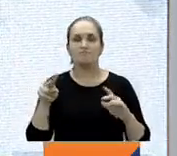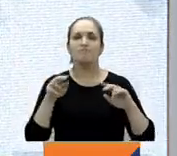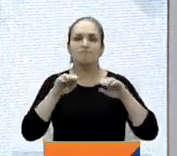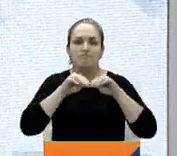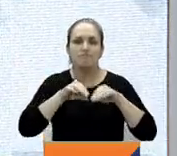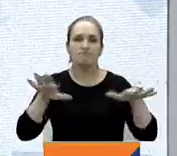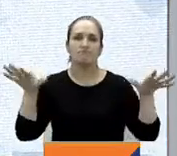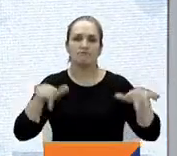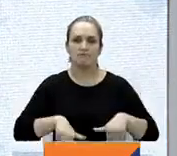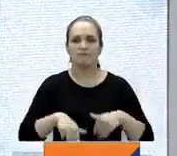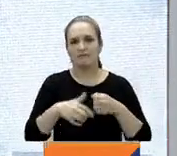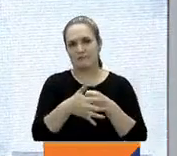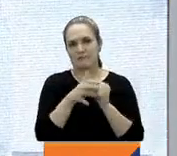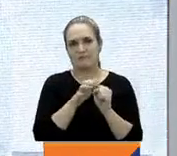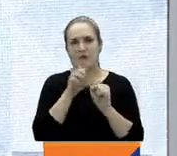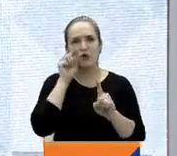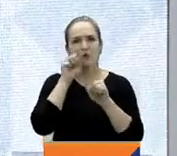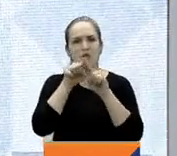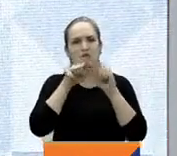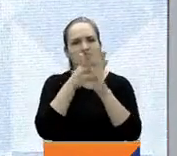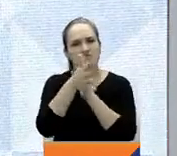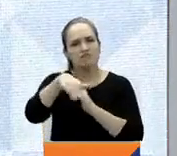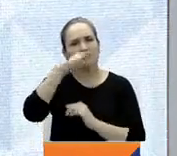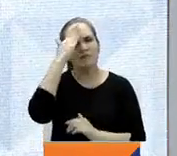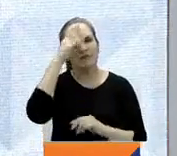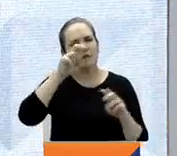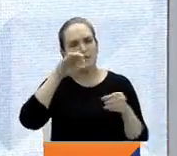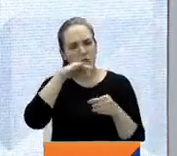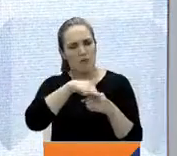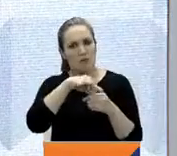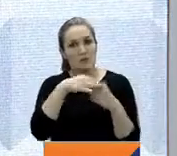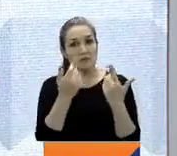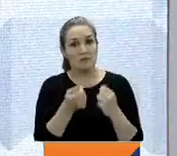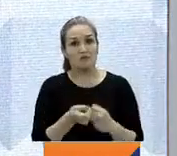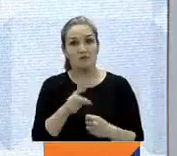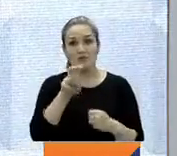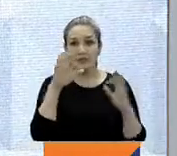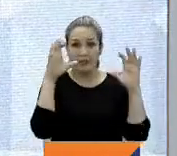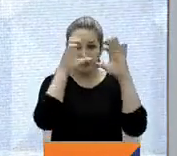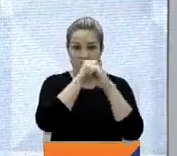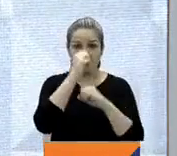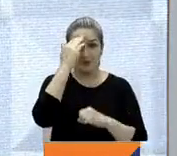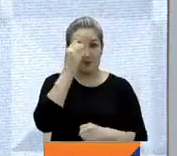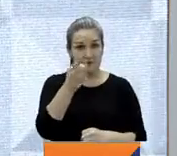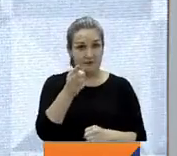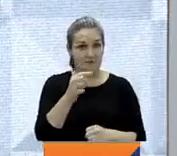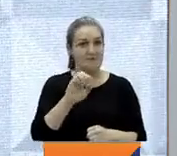públicos para contarles todo lo relacionado con el proceso electoral. Nos esperamos a las siete de la noche, ya saben, en nuestra emisión central.